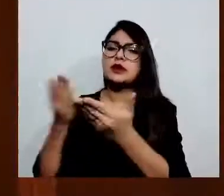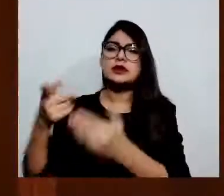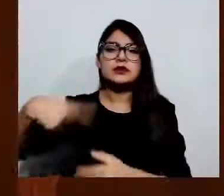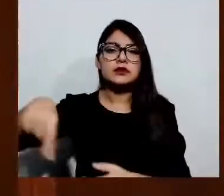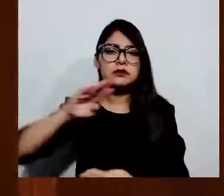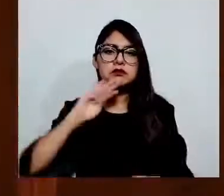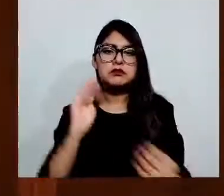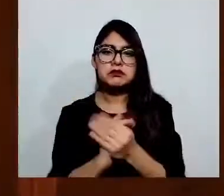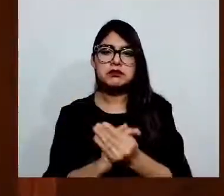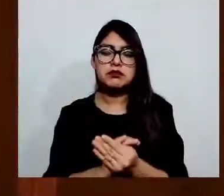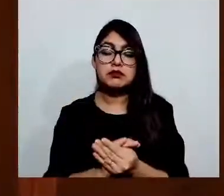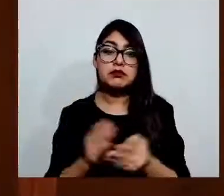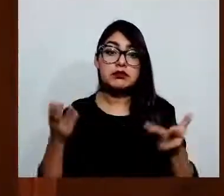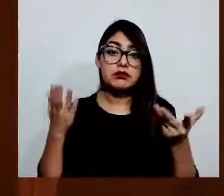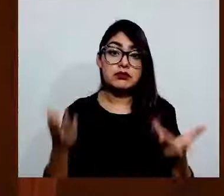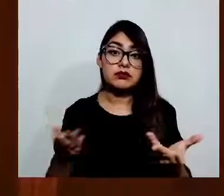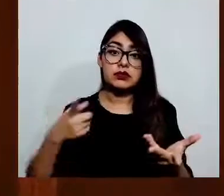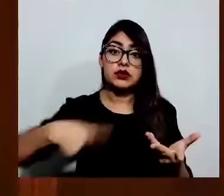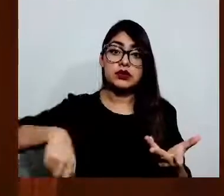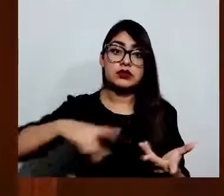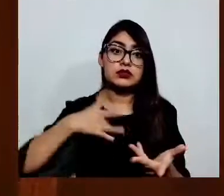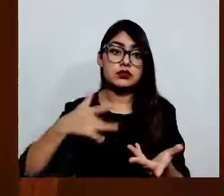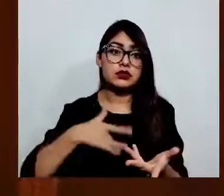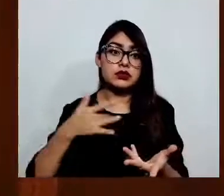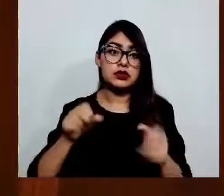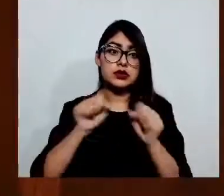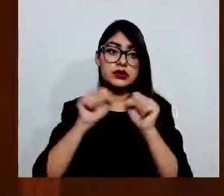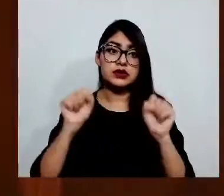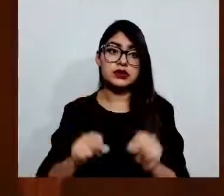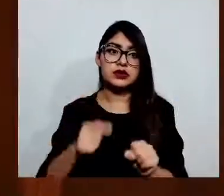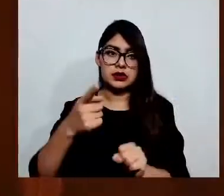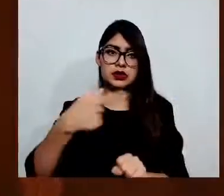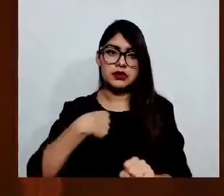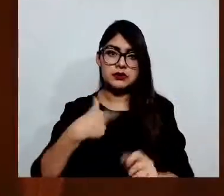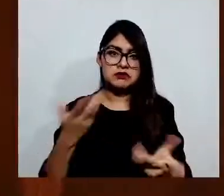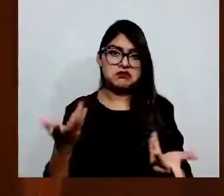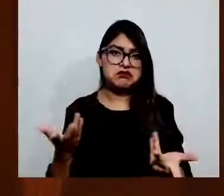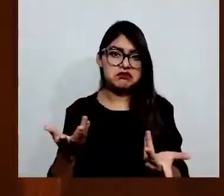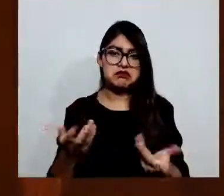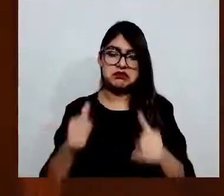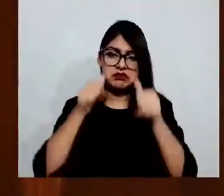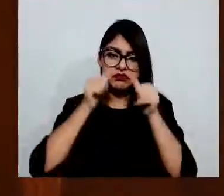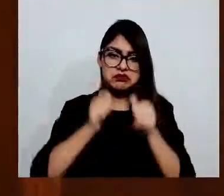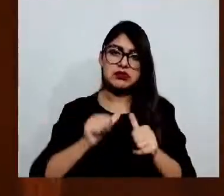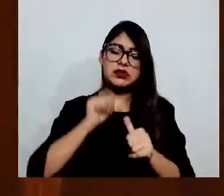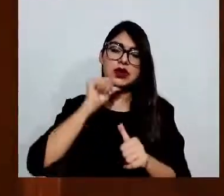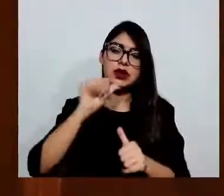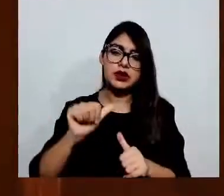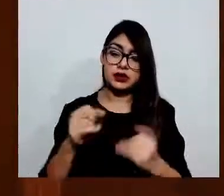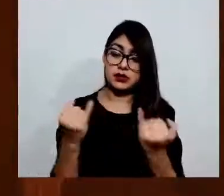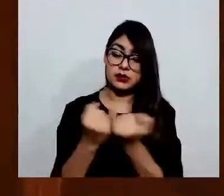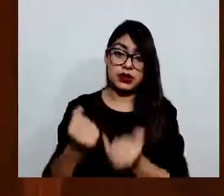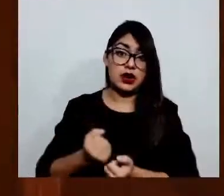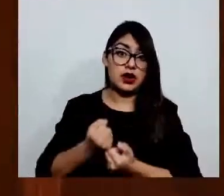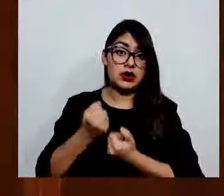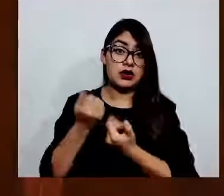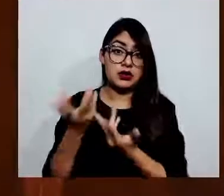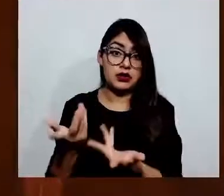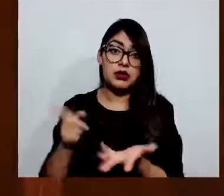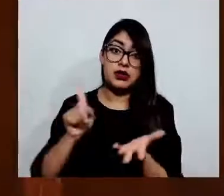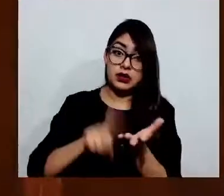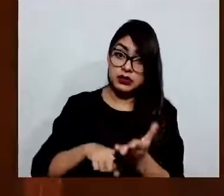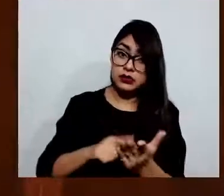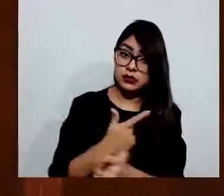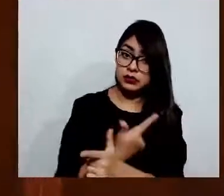y no es la expresión una forma de libertad consagrada en nuestra Constitución Política de los Estados Unidos Mexicanos,